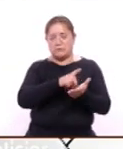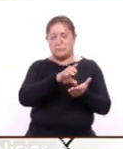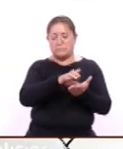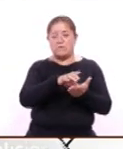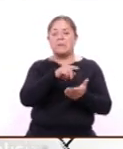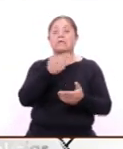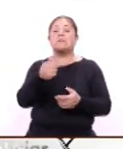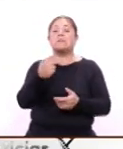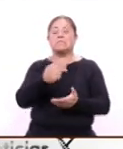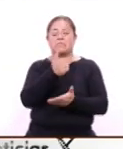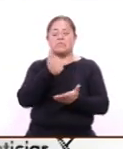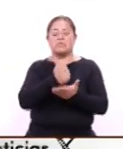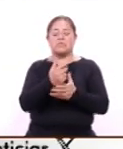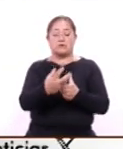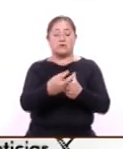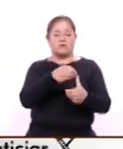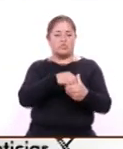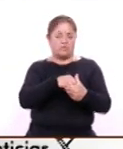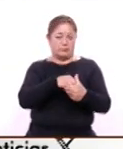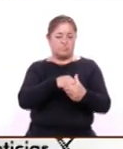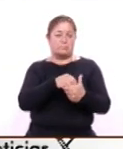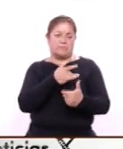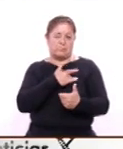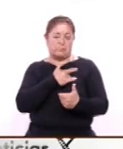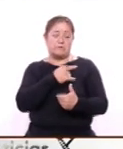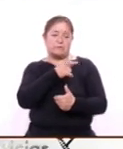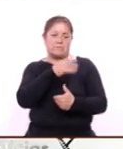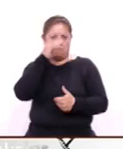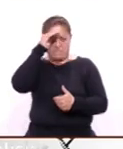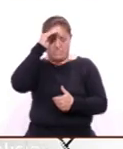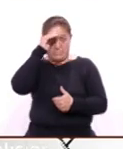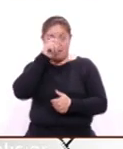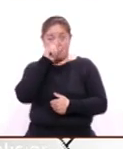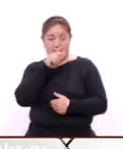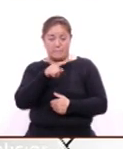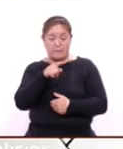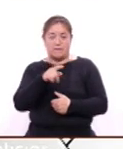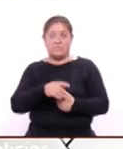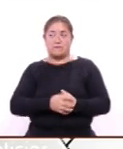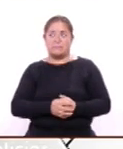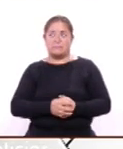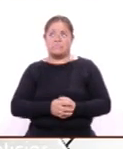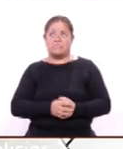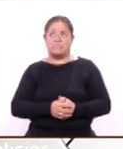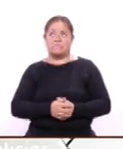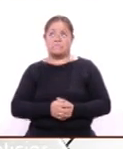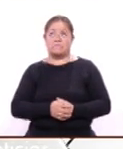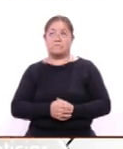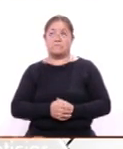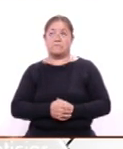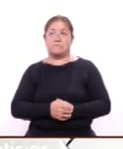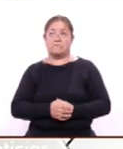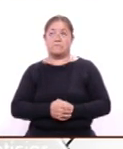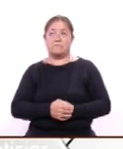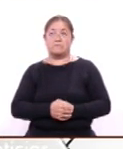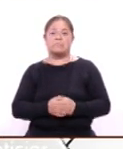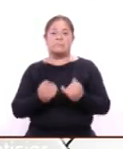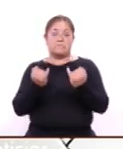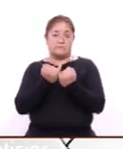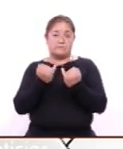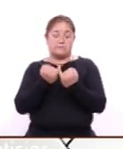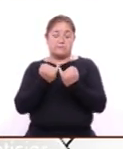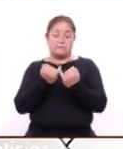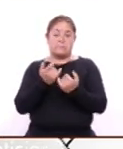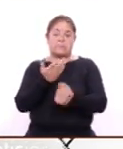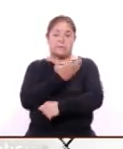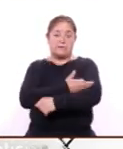de corazón, porque es, está pensado también para, incluso lo estamos abriendo también para que